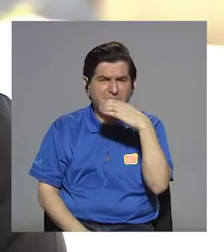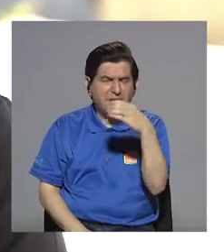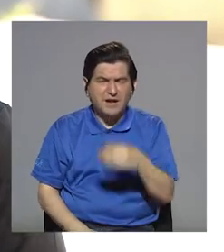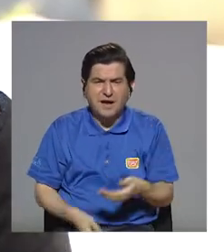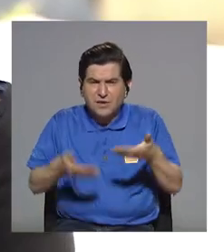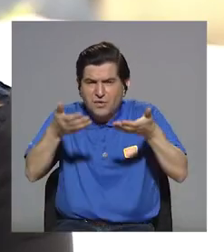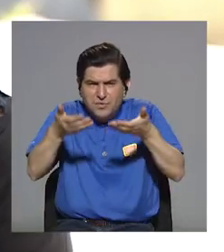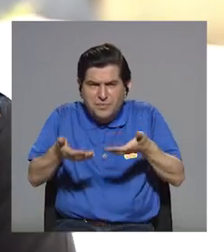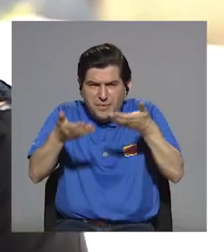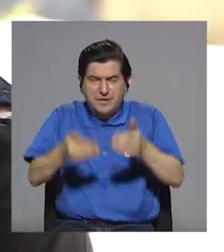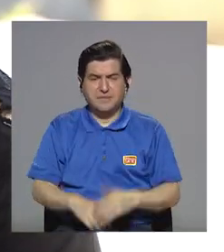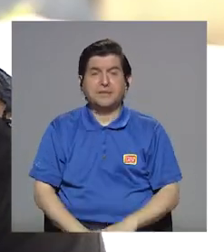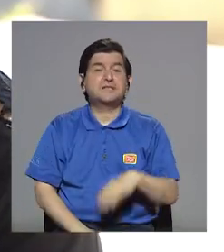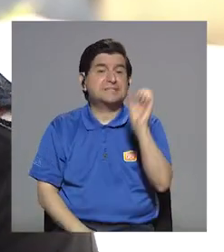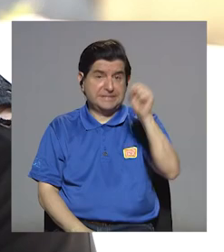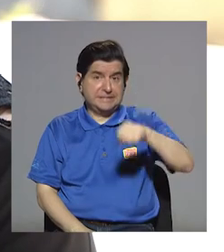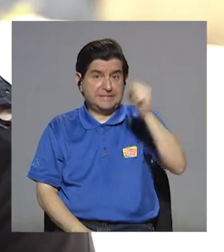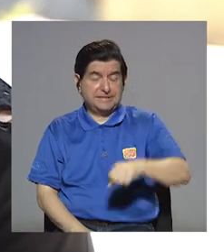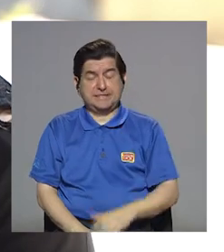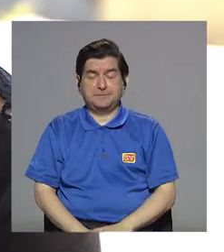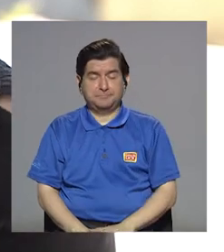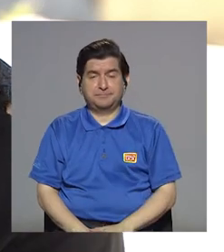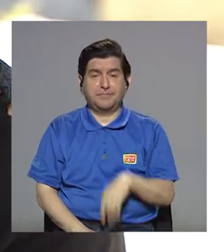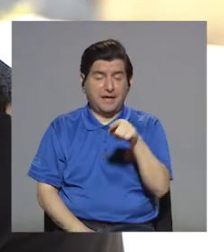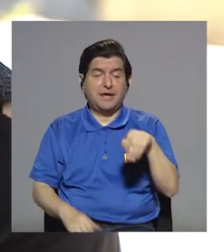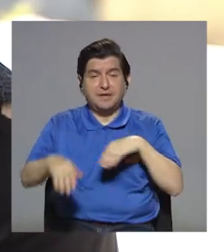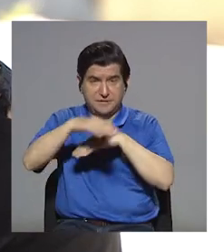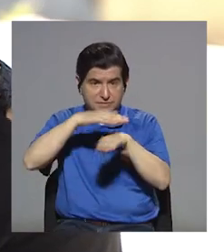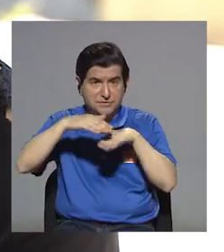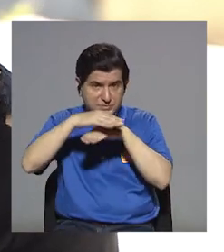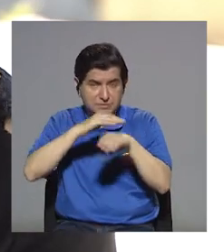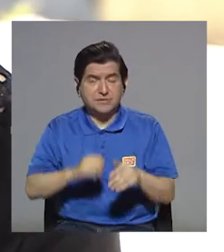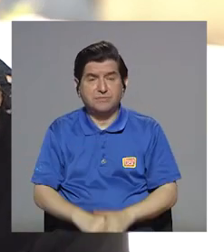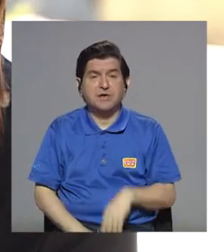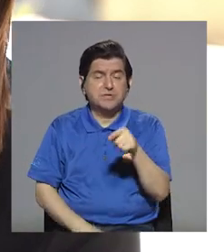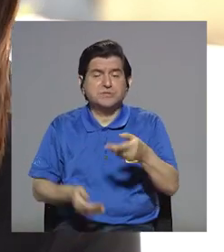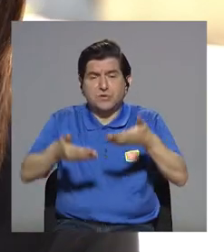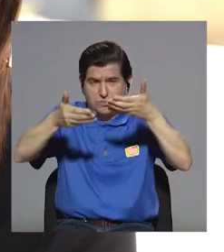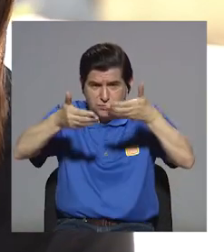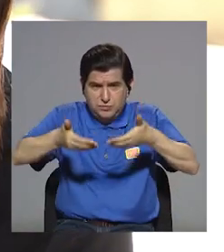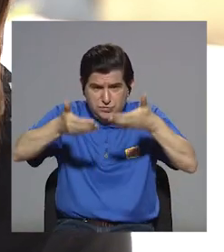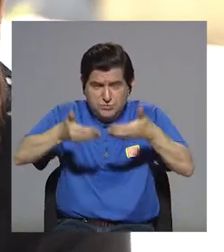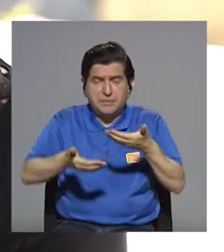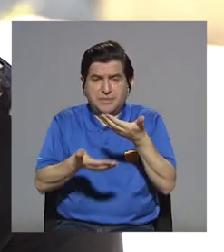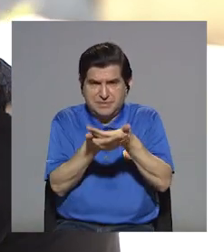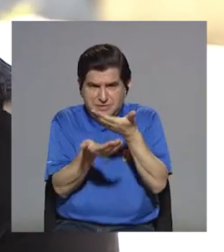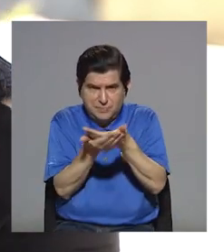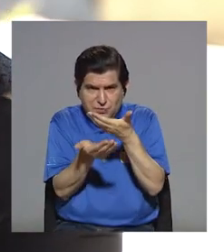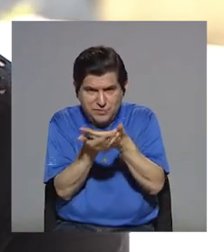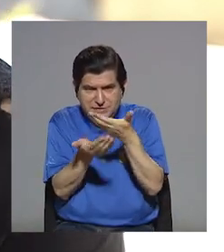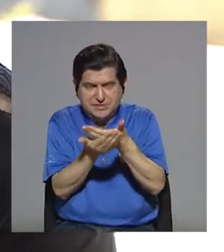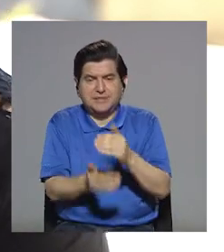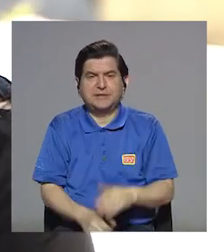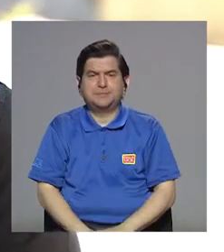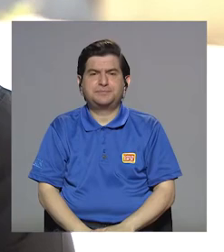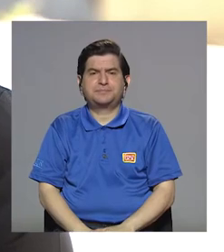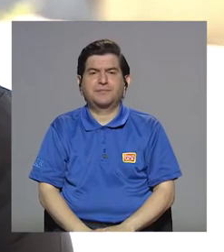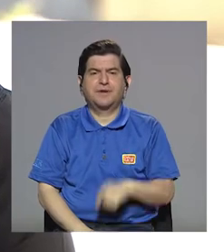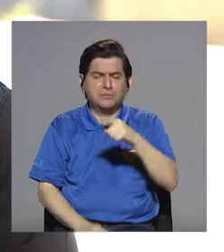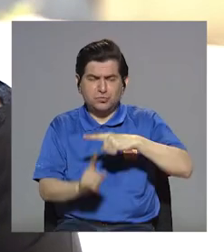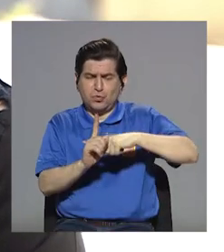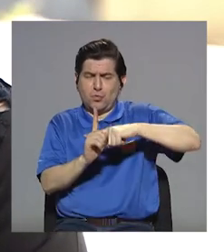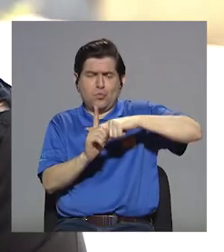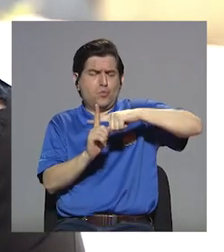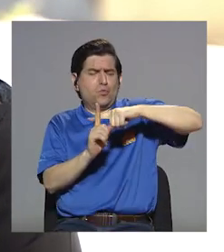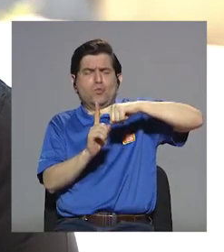o no? Es una, sí, digamos, cenizas se basa en que vos pesas la muestra, lo llevas a esta temperatura que